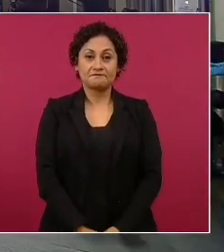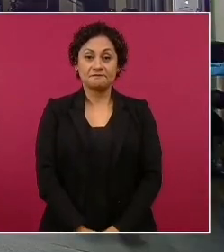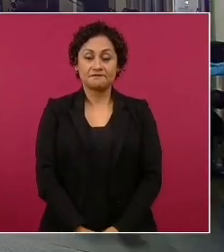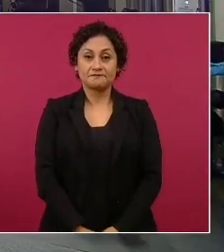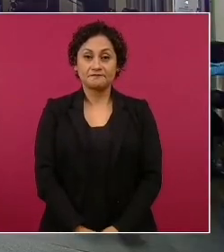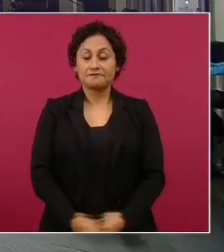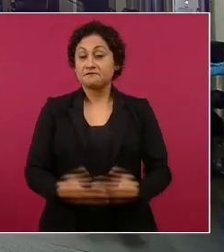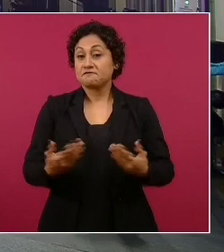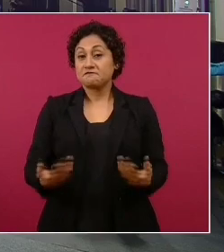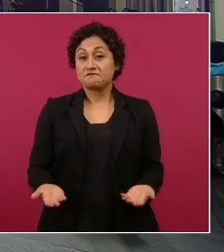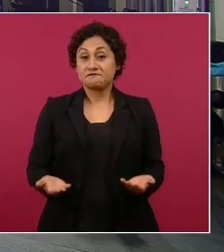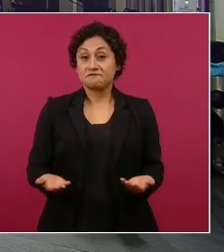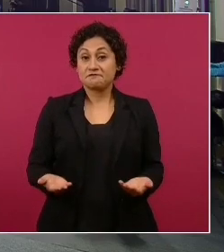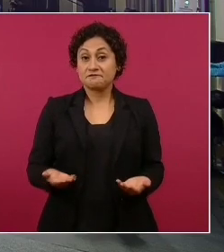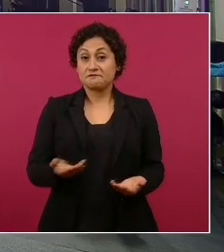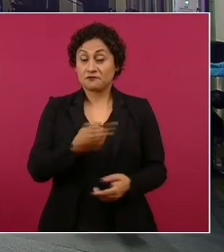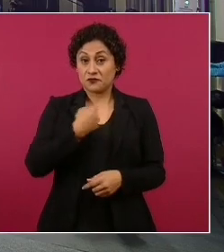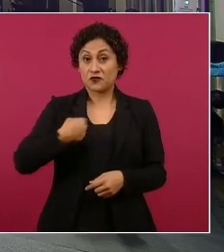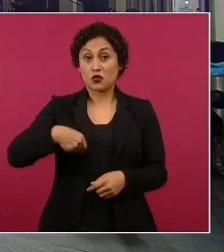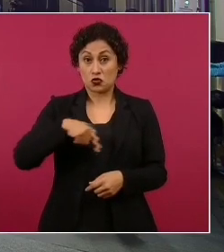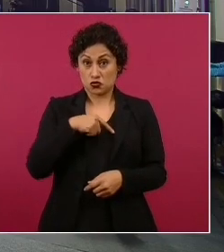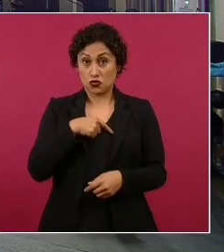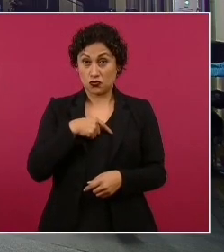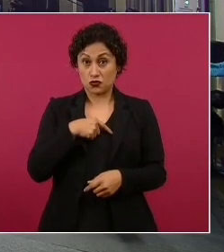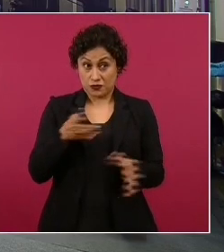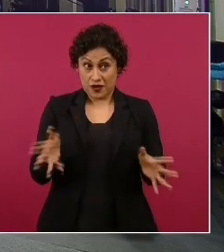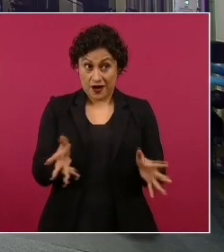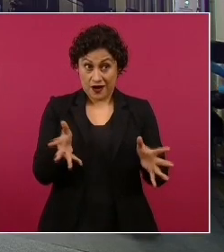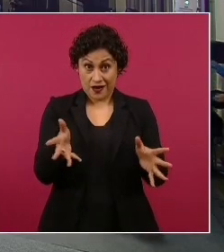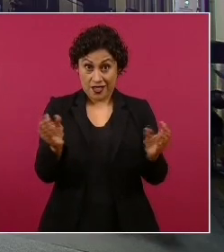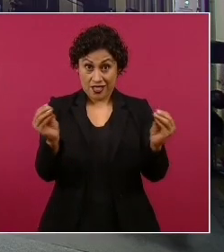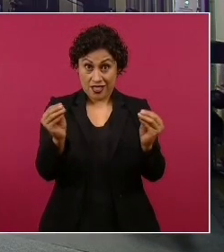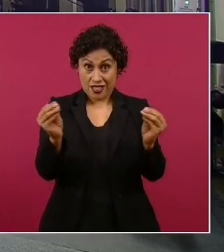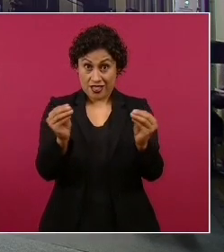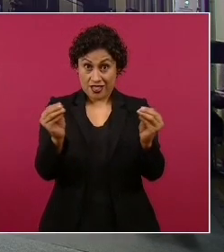No tenemos por qué pelearnos de nada.